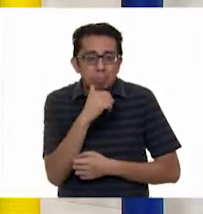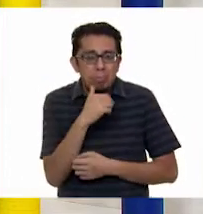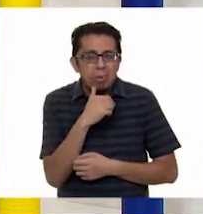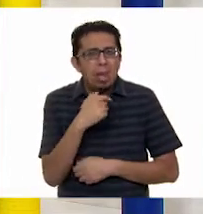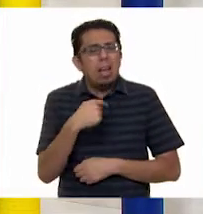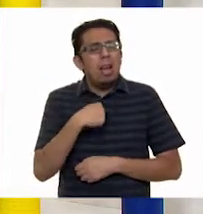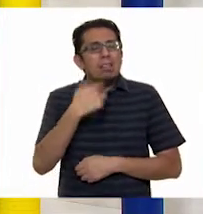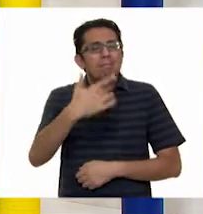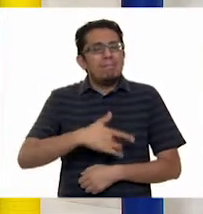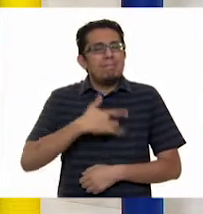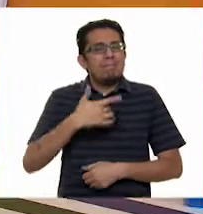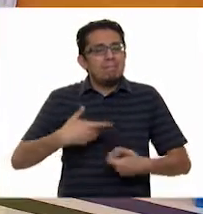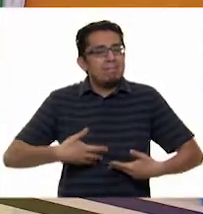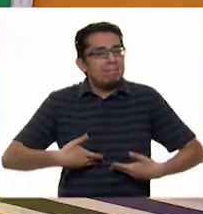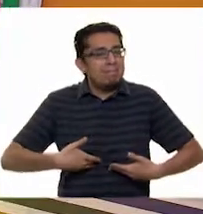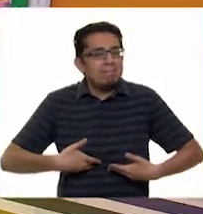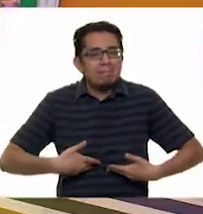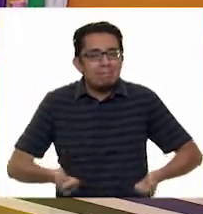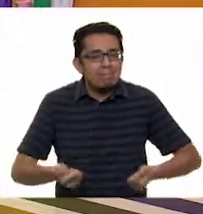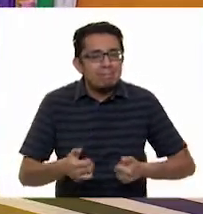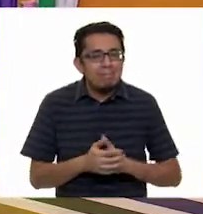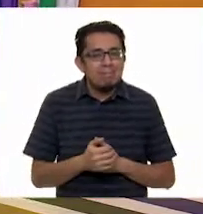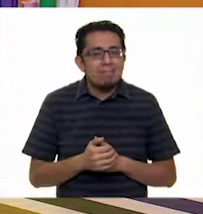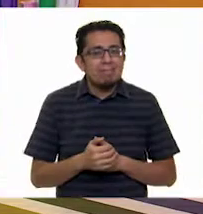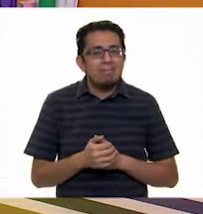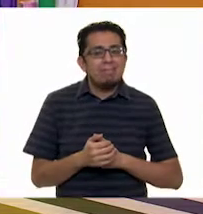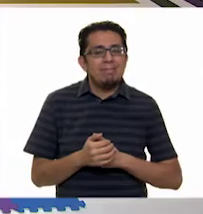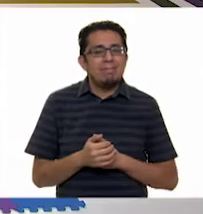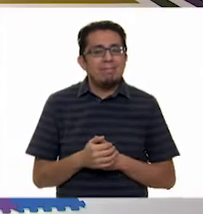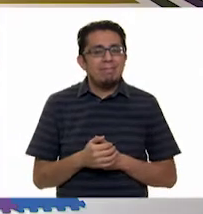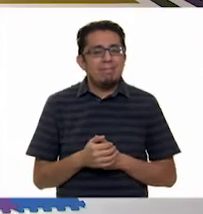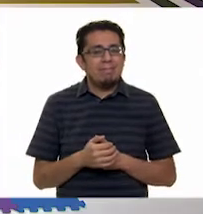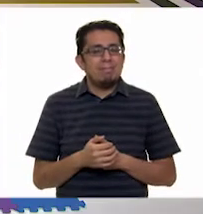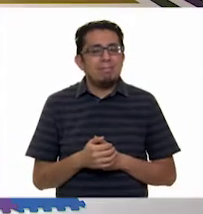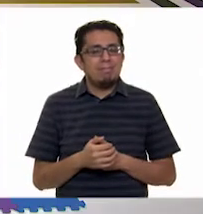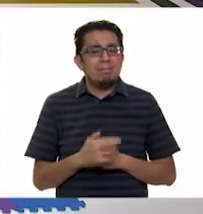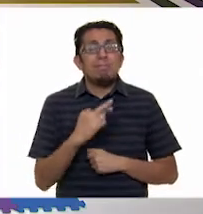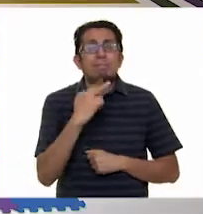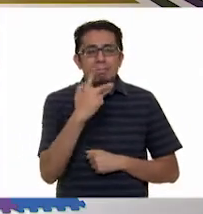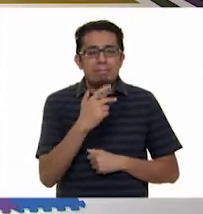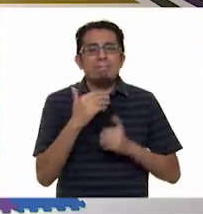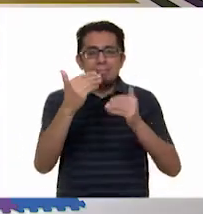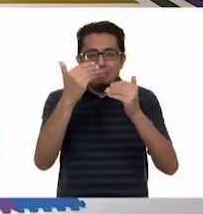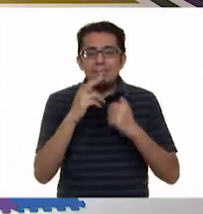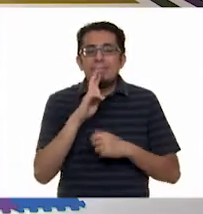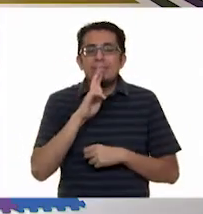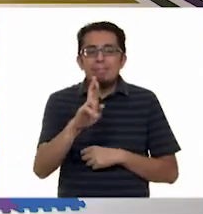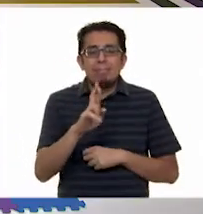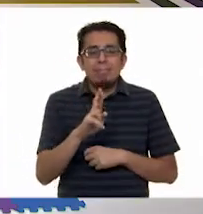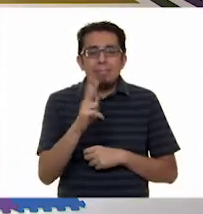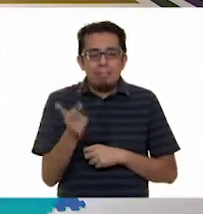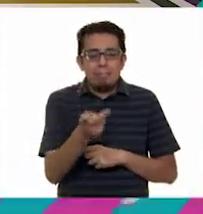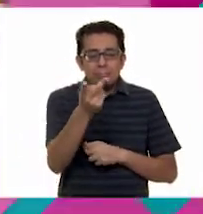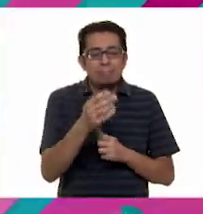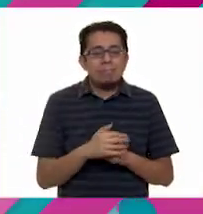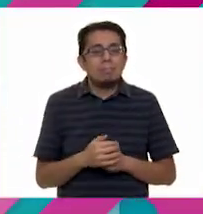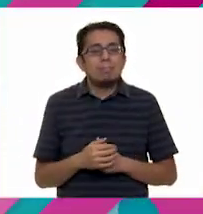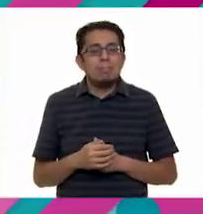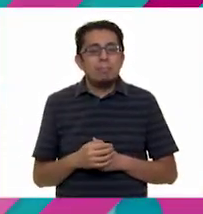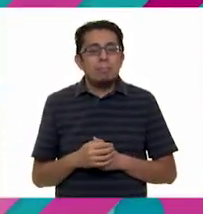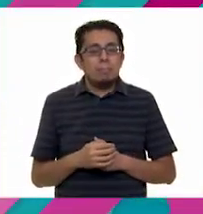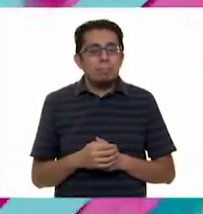me está dando hambre, como que ya me está dando hambre. No, Mejor vamos a la siguiente pregunta. A ver. A ver.